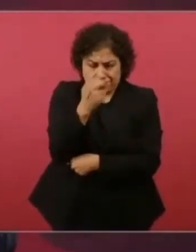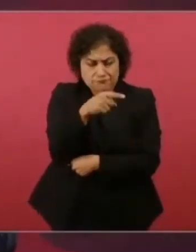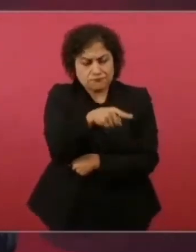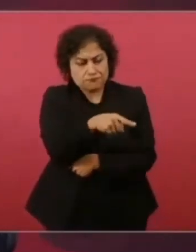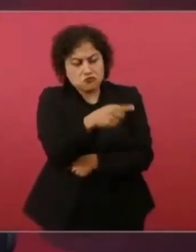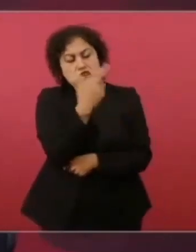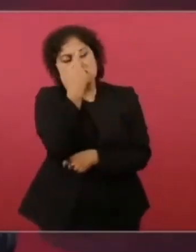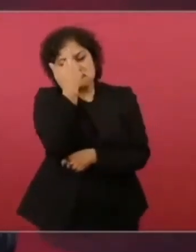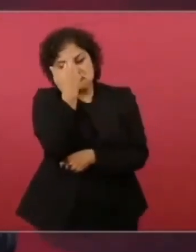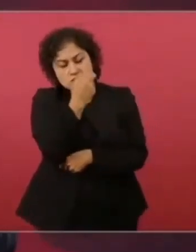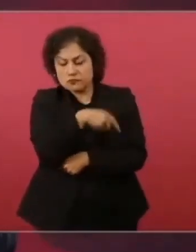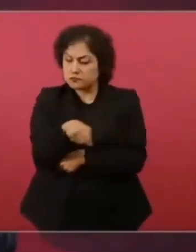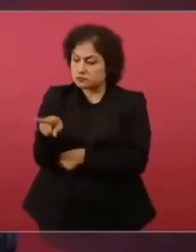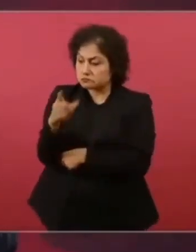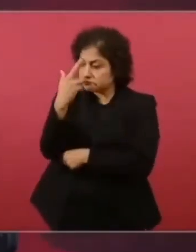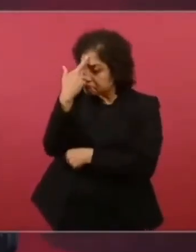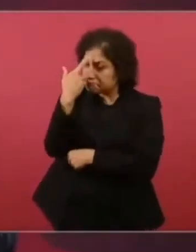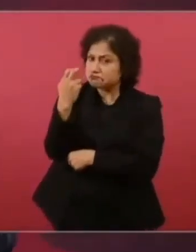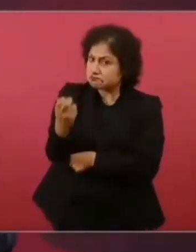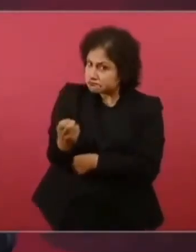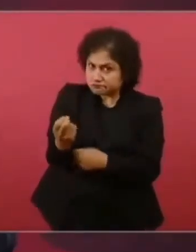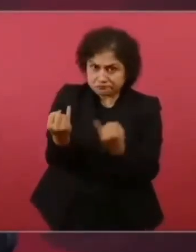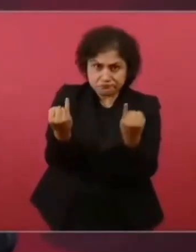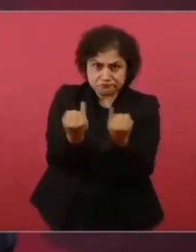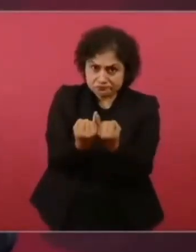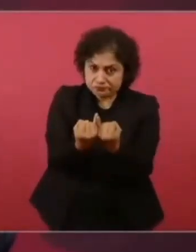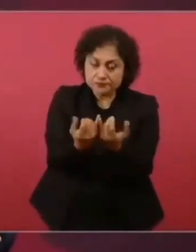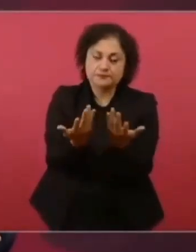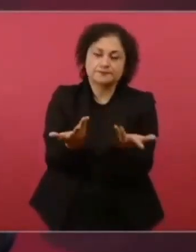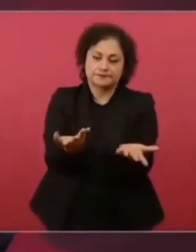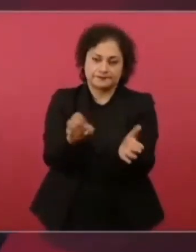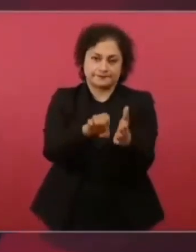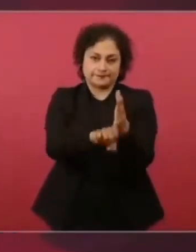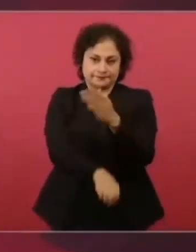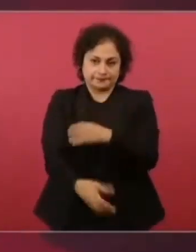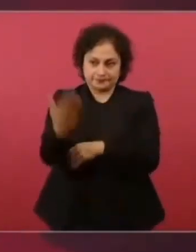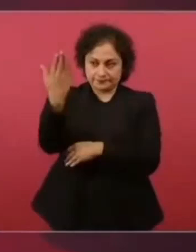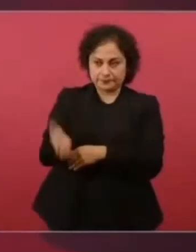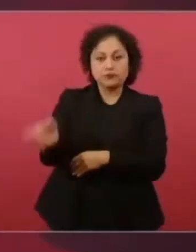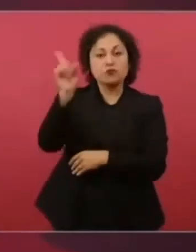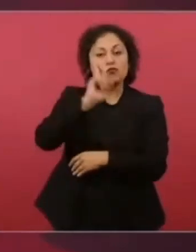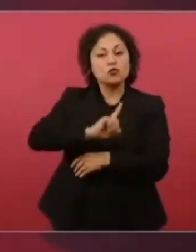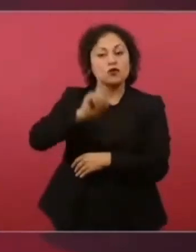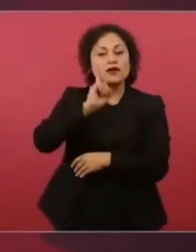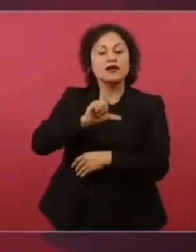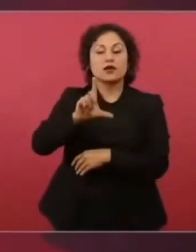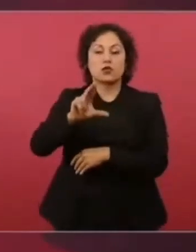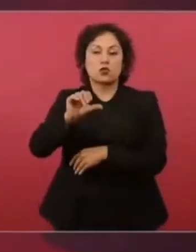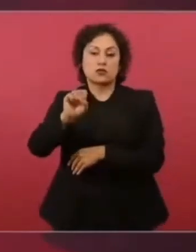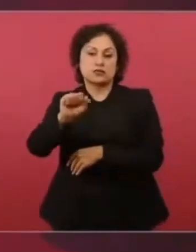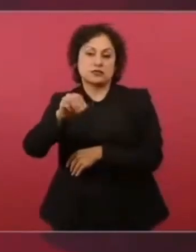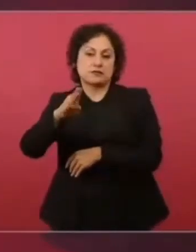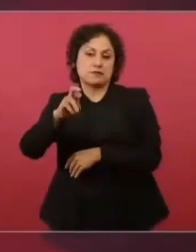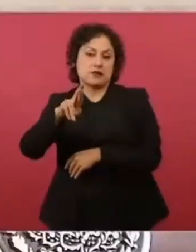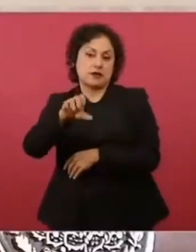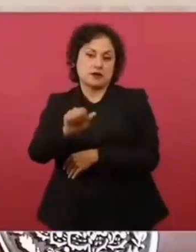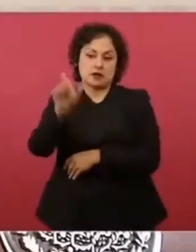ahora este Luisa María que es muy profesional